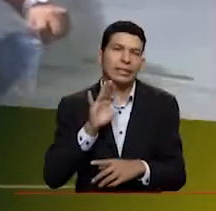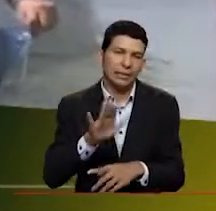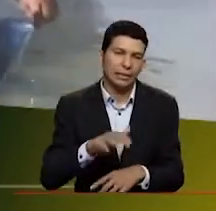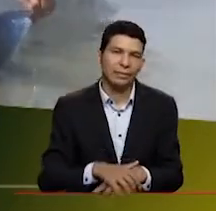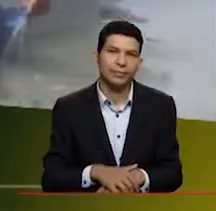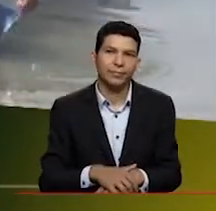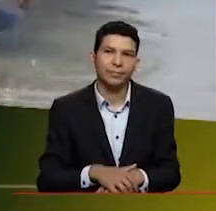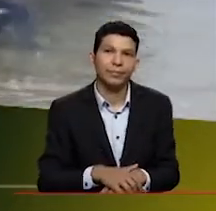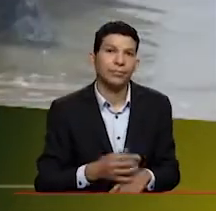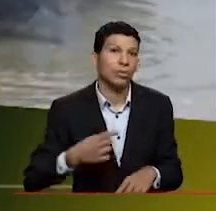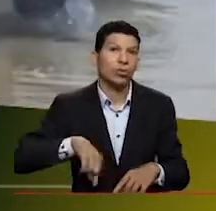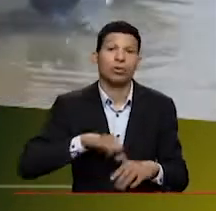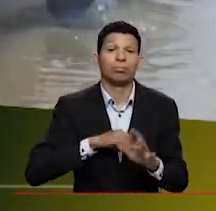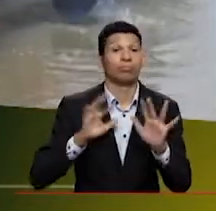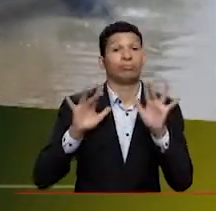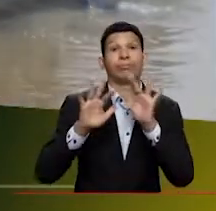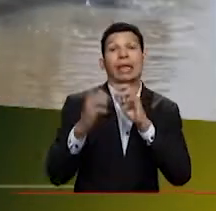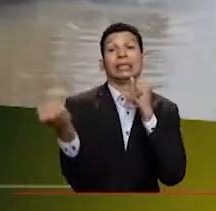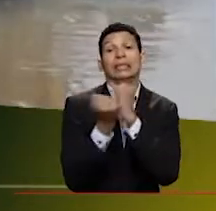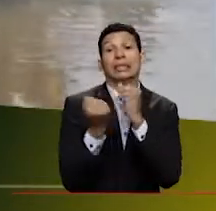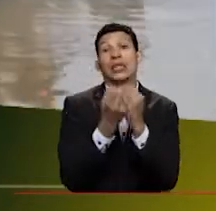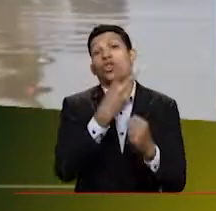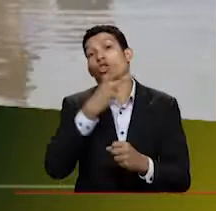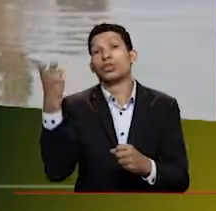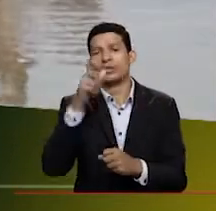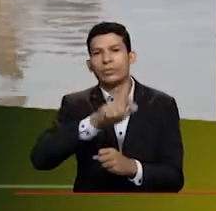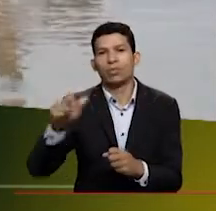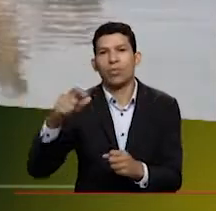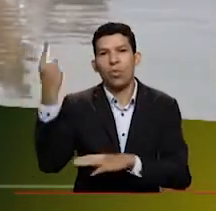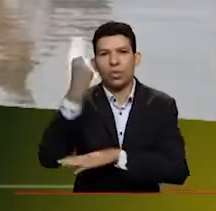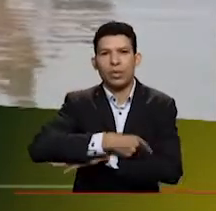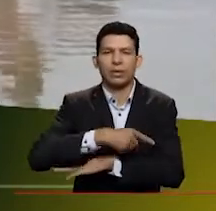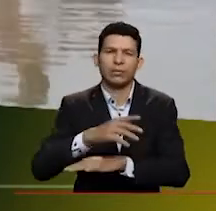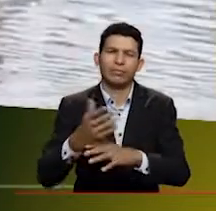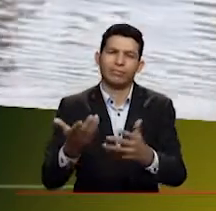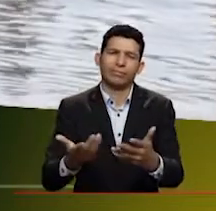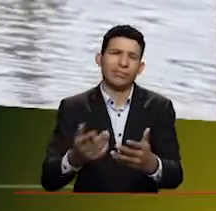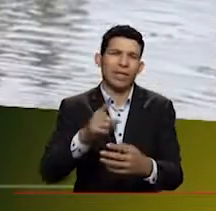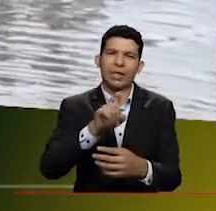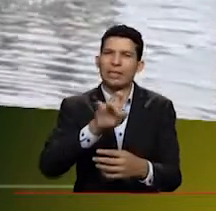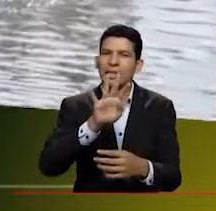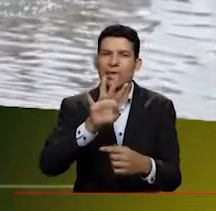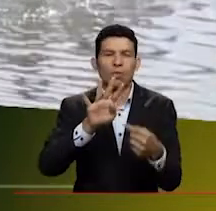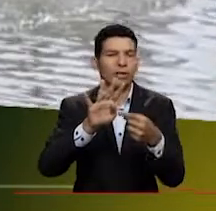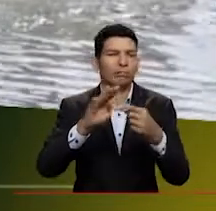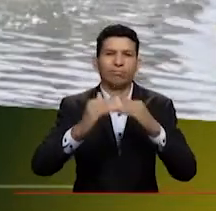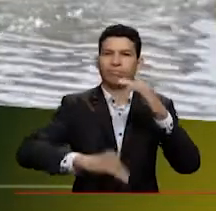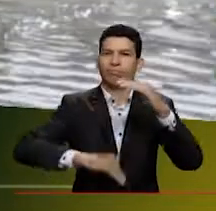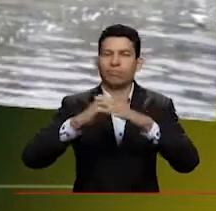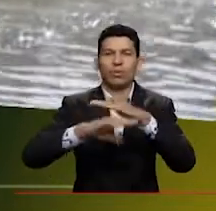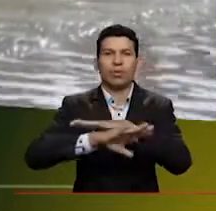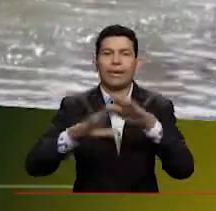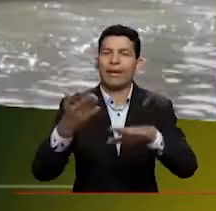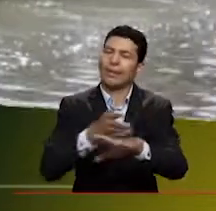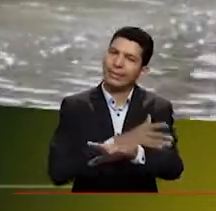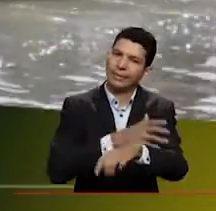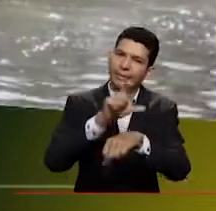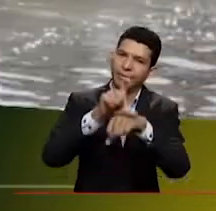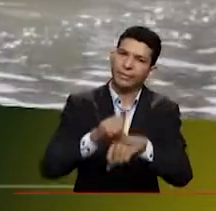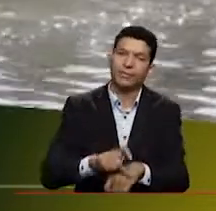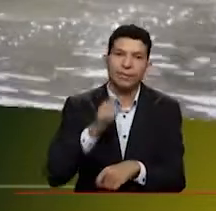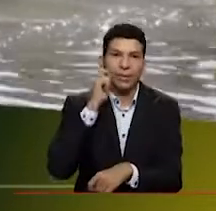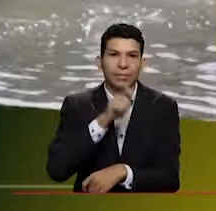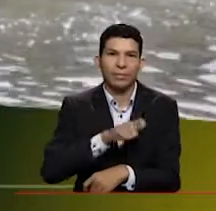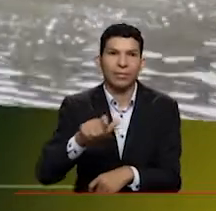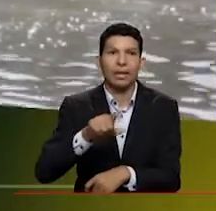no vamos a tener 200 personas en un día sabiendo que la capacidad de carga son 64. Entonces, por eso es importante reservar porque ya la persona